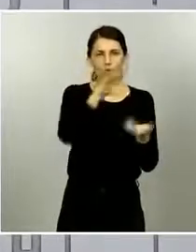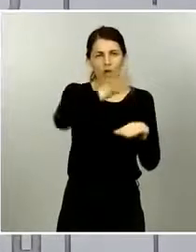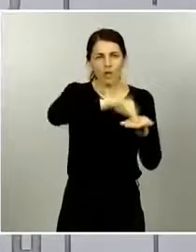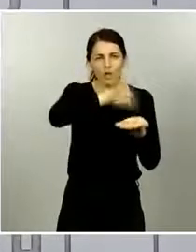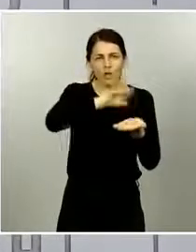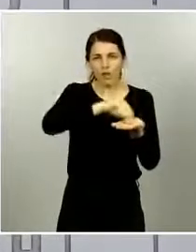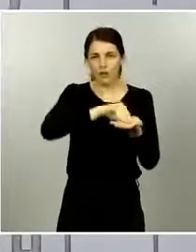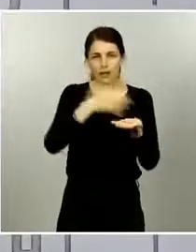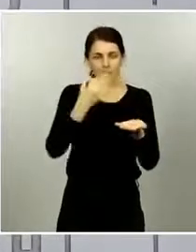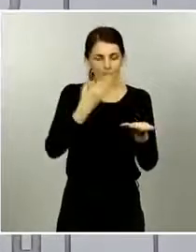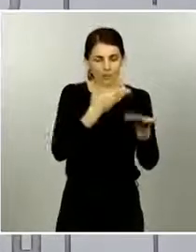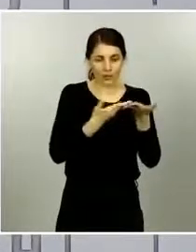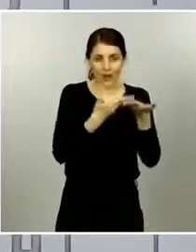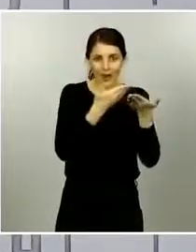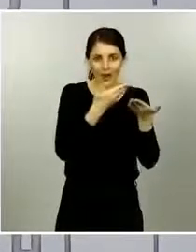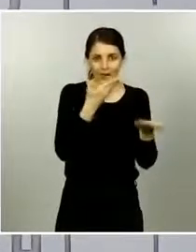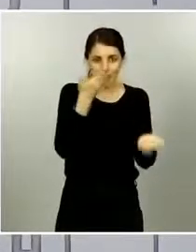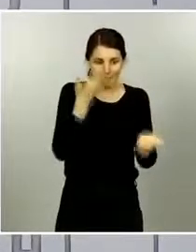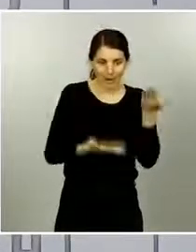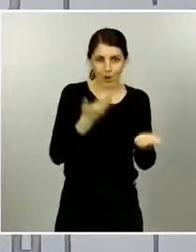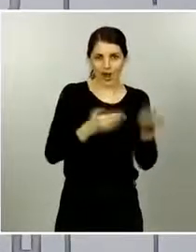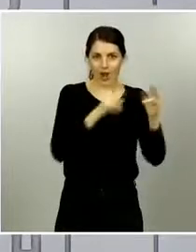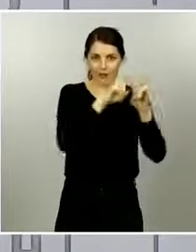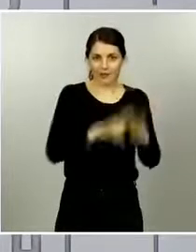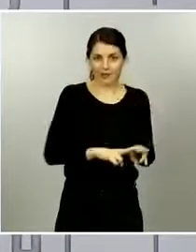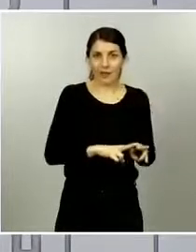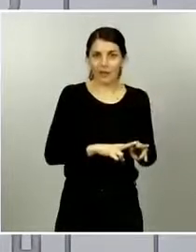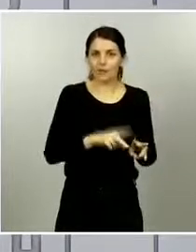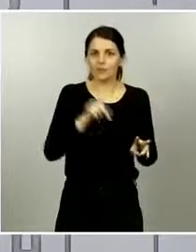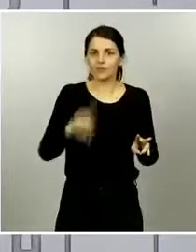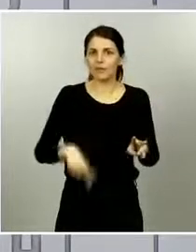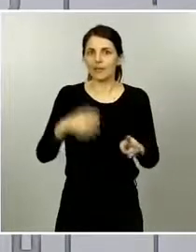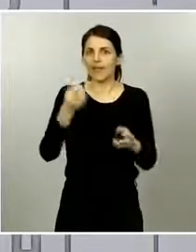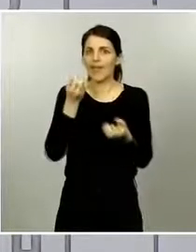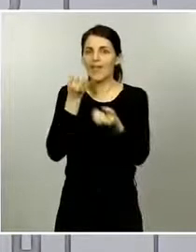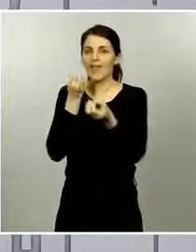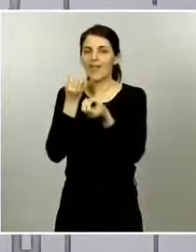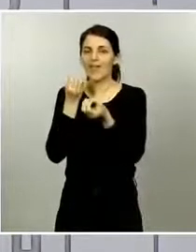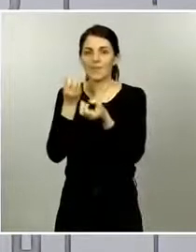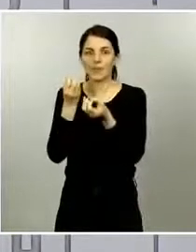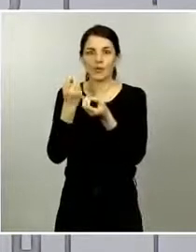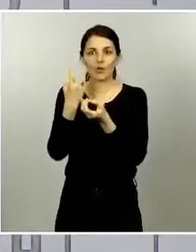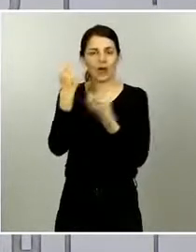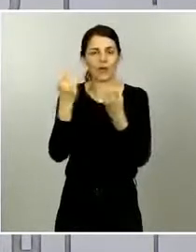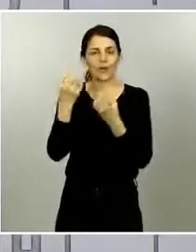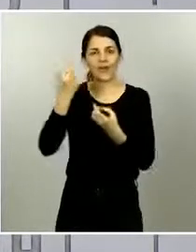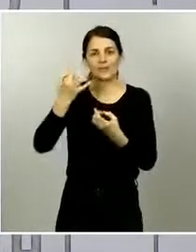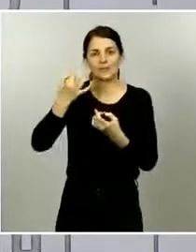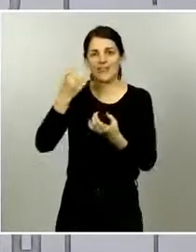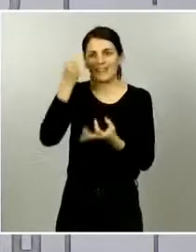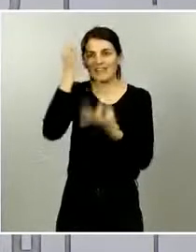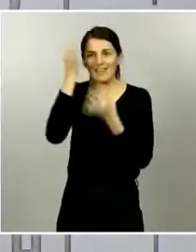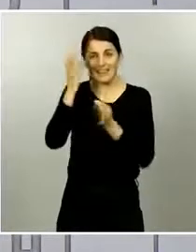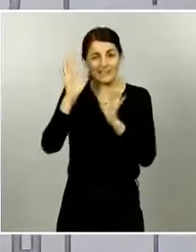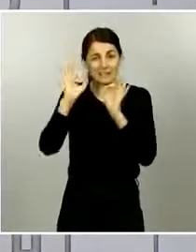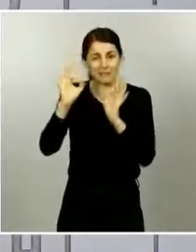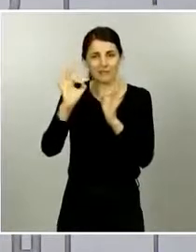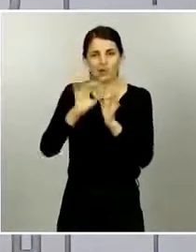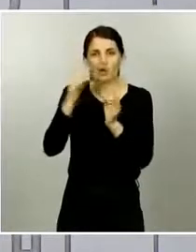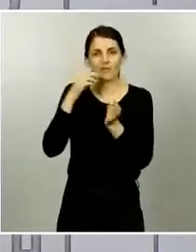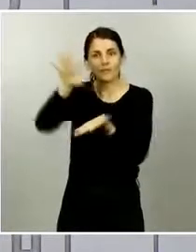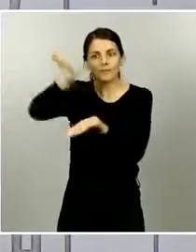no solo por la gran cantidad de información que estamos manejando y gestionando sino porque alguna de esa información hay que recabarla